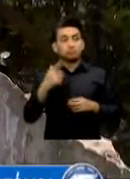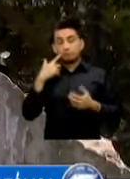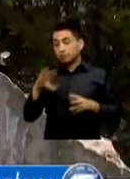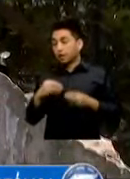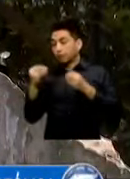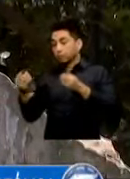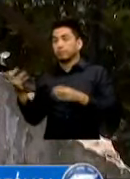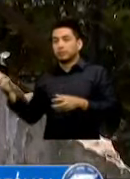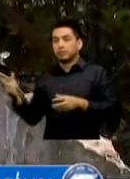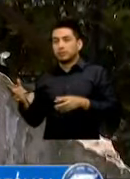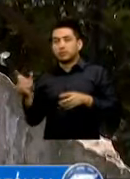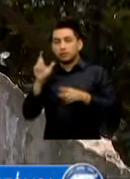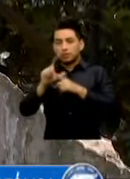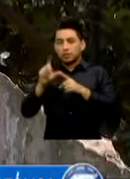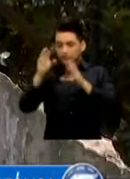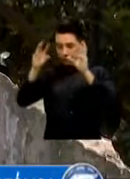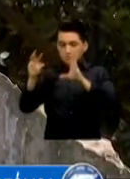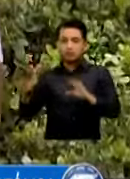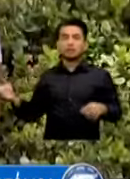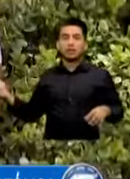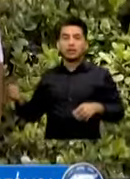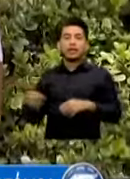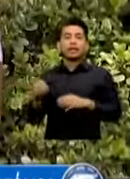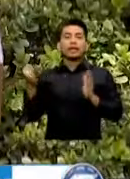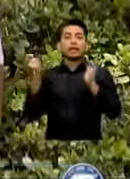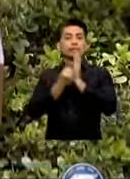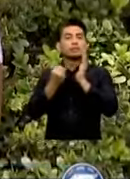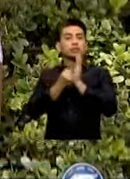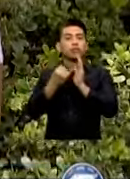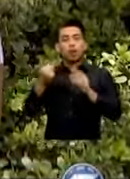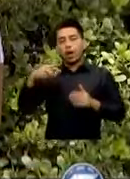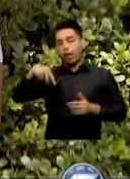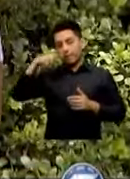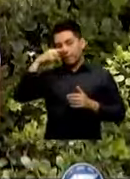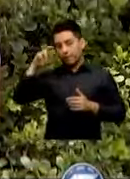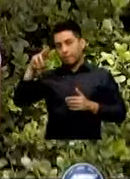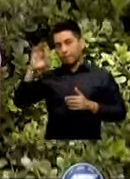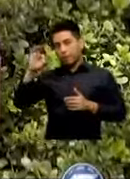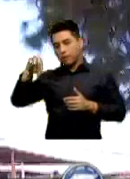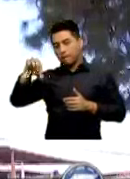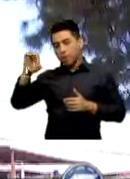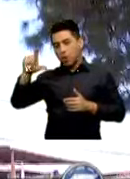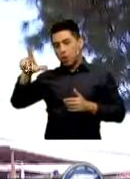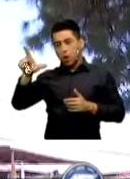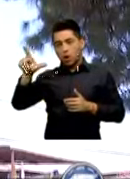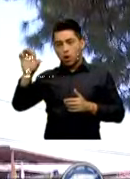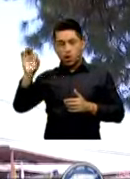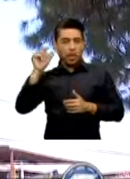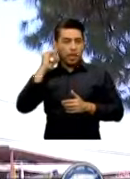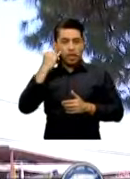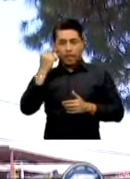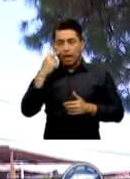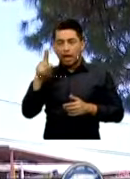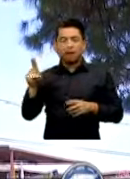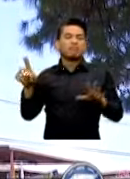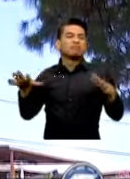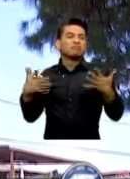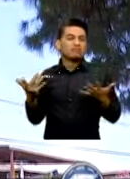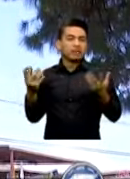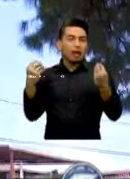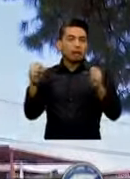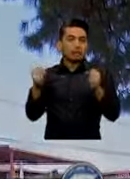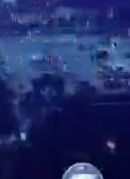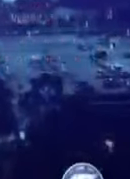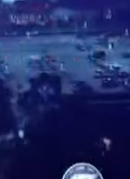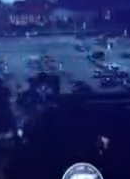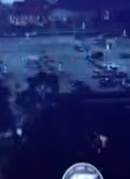Al Monumento La Dirección Técnica Del Instituto De Antropología e Historia Realizará Las Evaluaciones Para Determinar Las Acciones Para Su Restauración